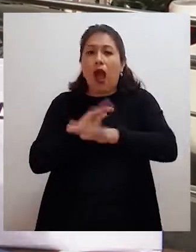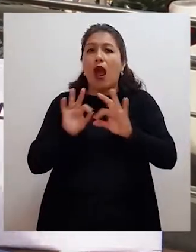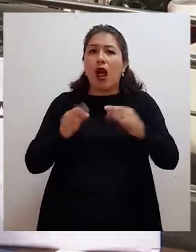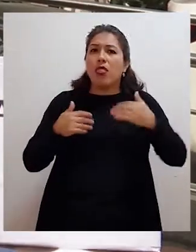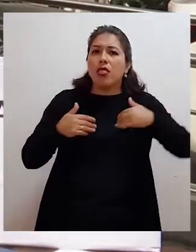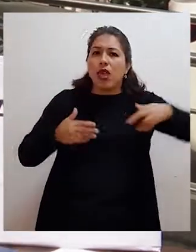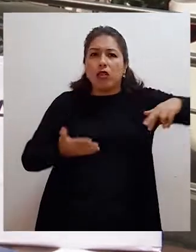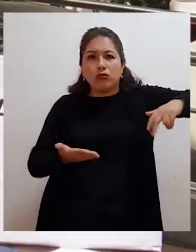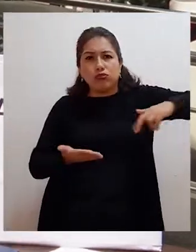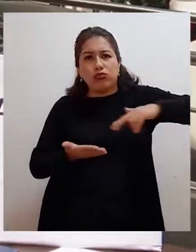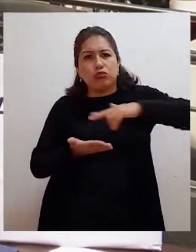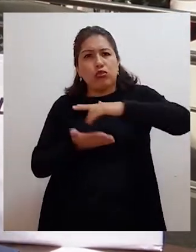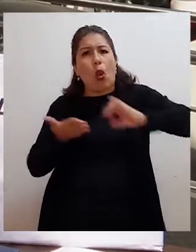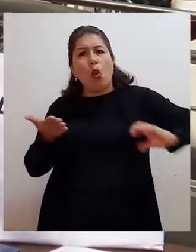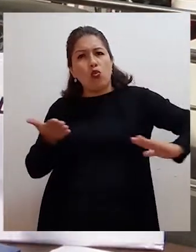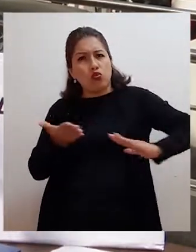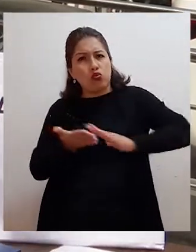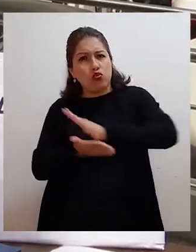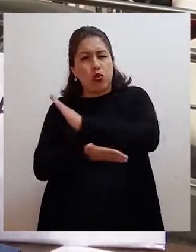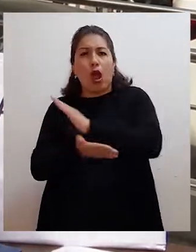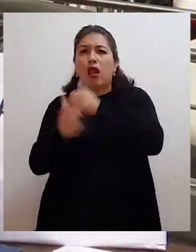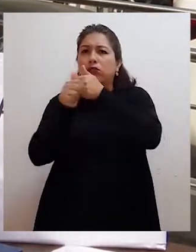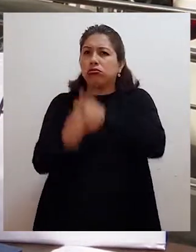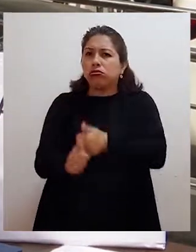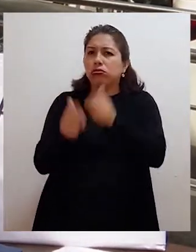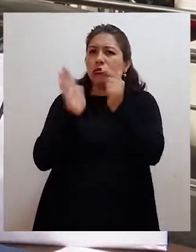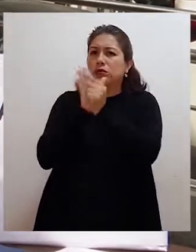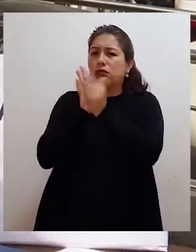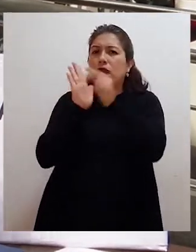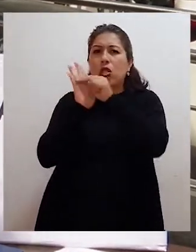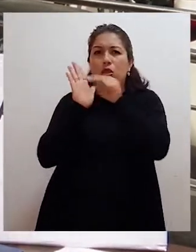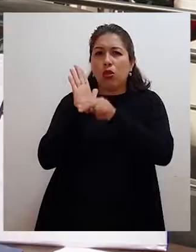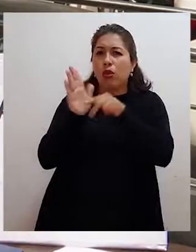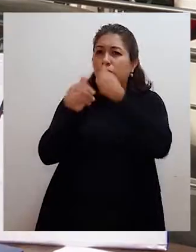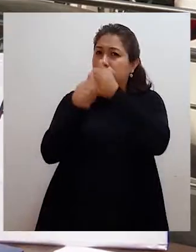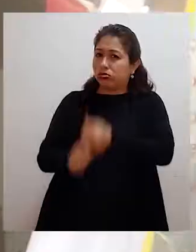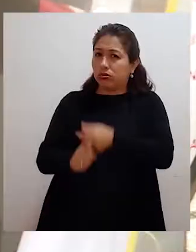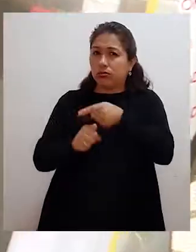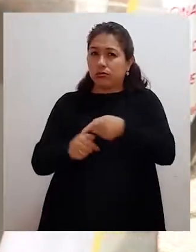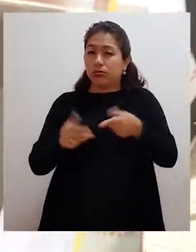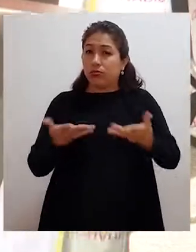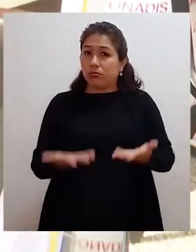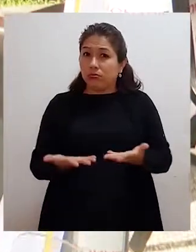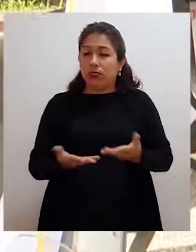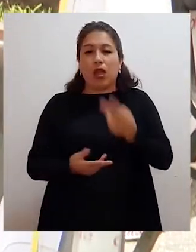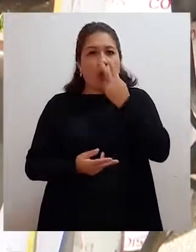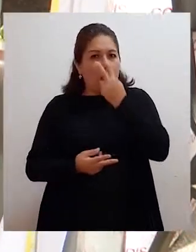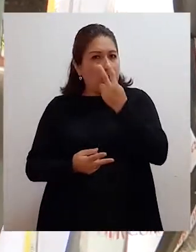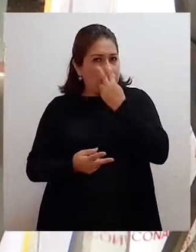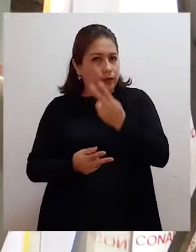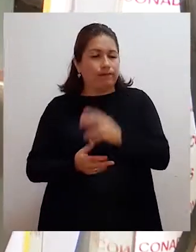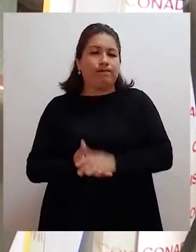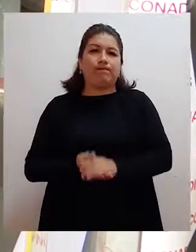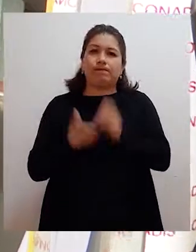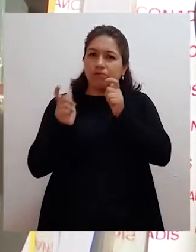rampas y si cumplen con las leyes, las normativas establecidas para tales efectos.